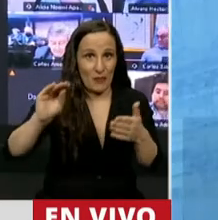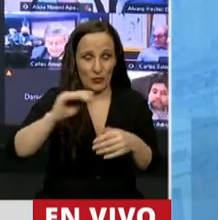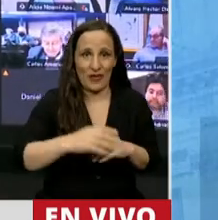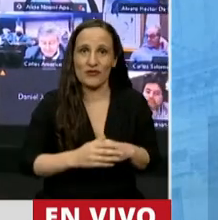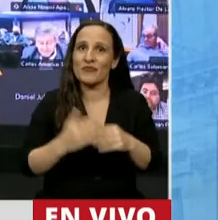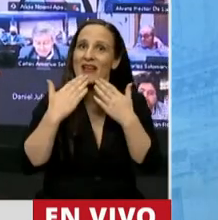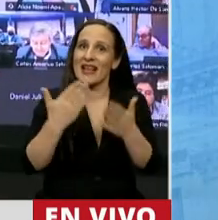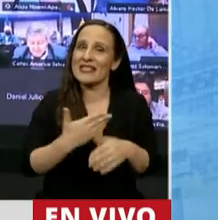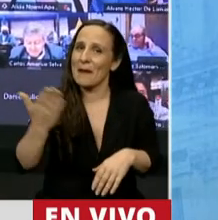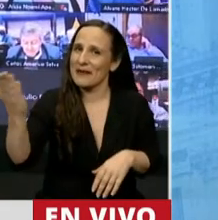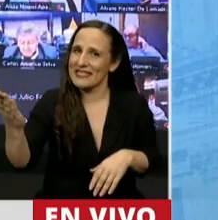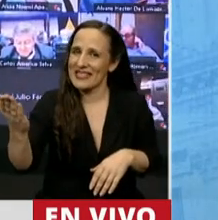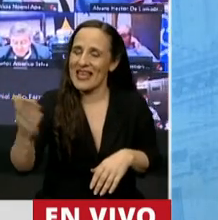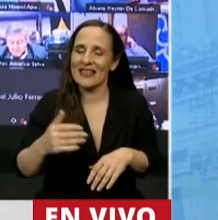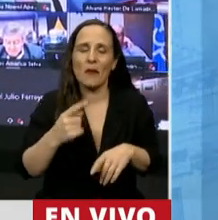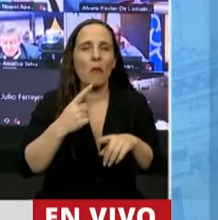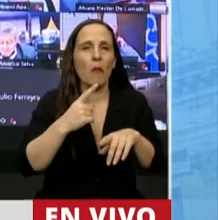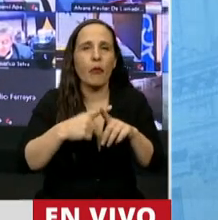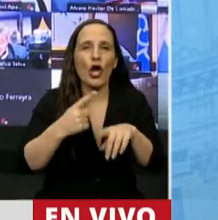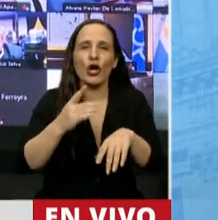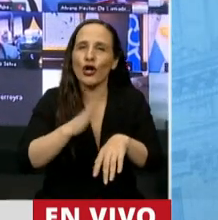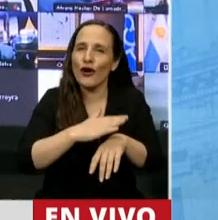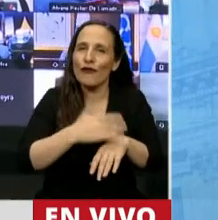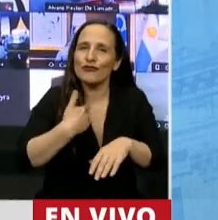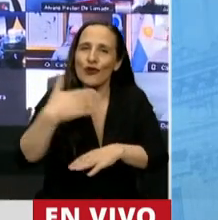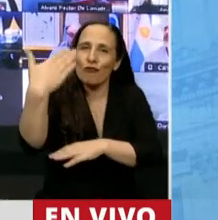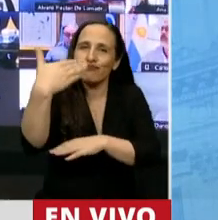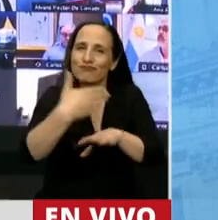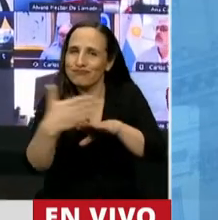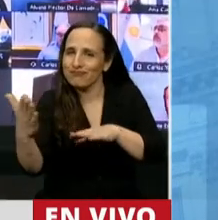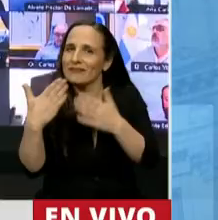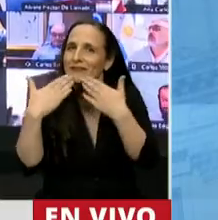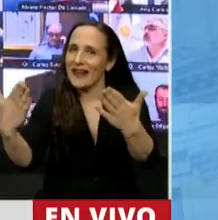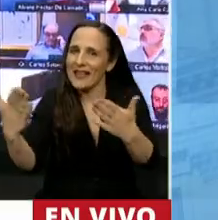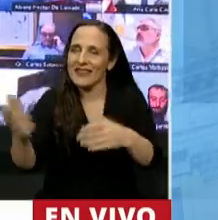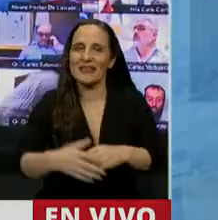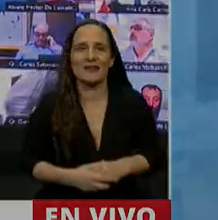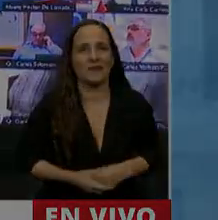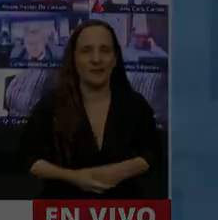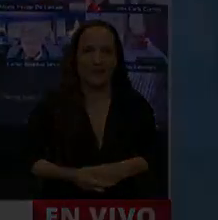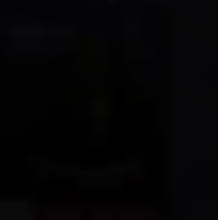la Nación. Gracias, señor presidente, por haberme permitido explayarme un poquito. Gracias. De nada, diputado.